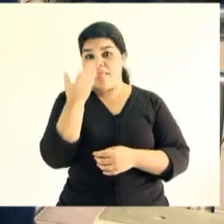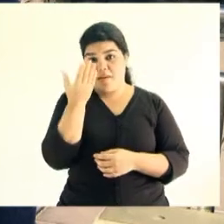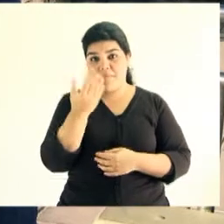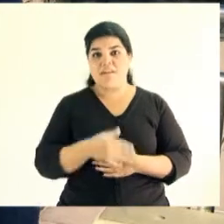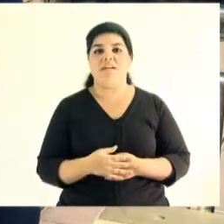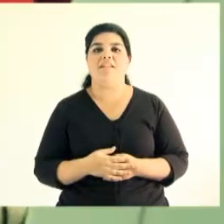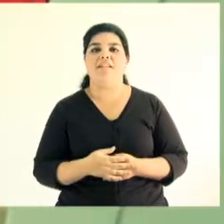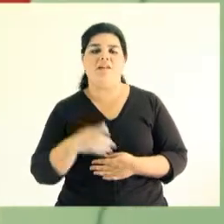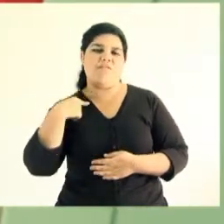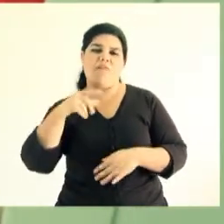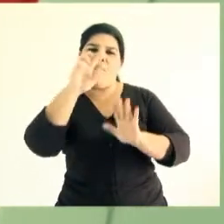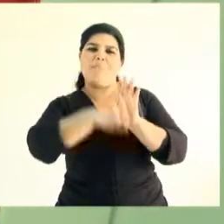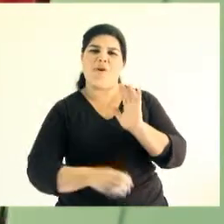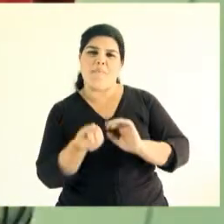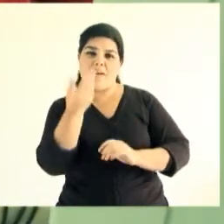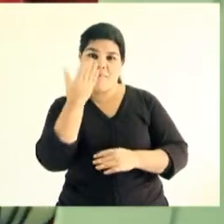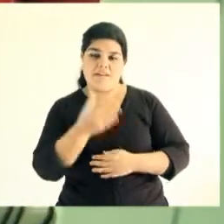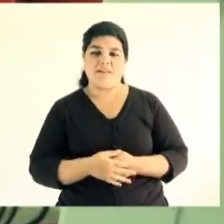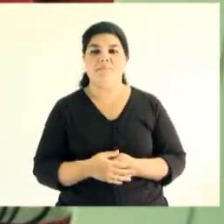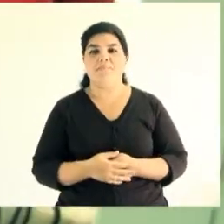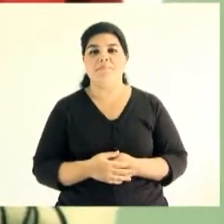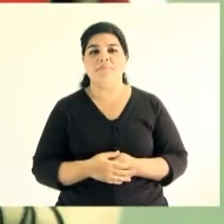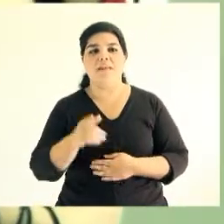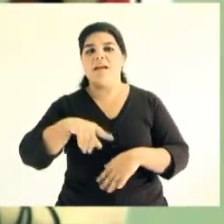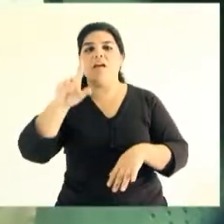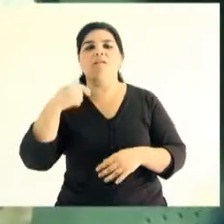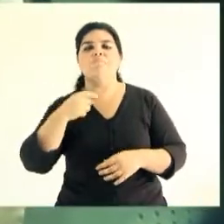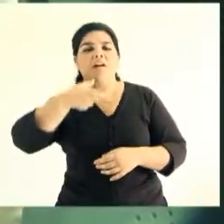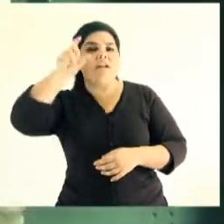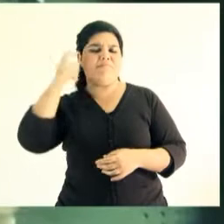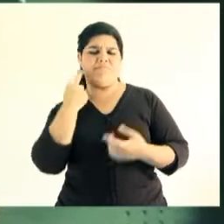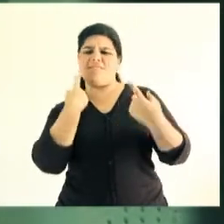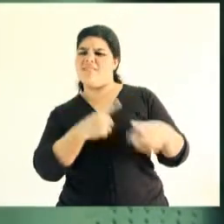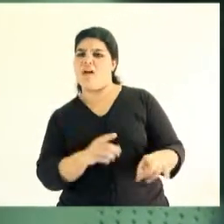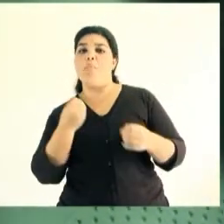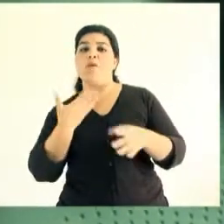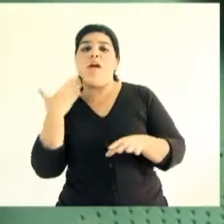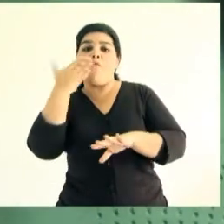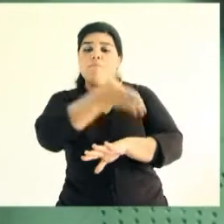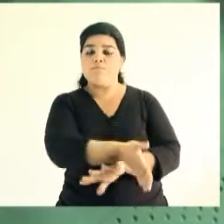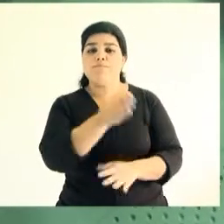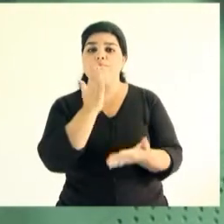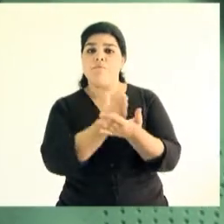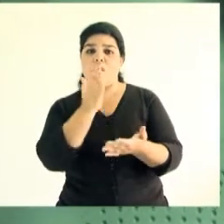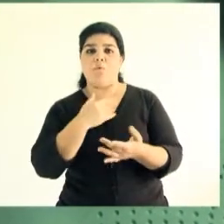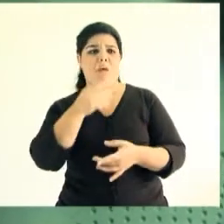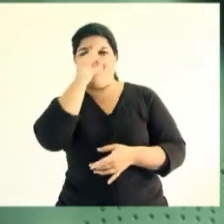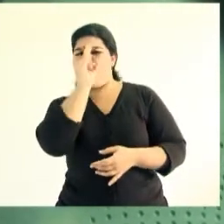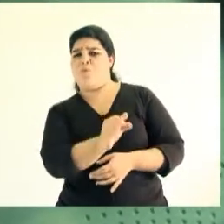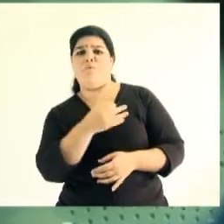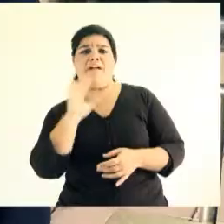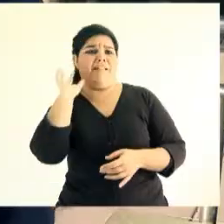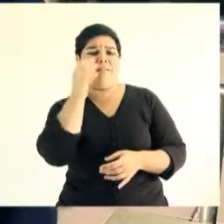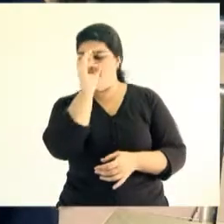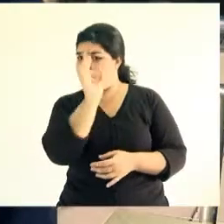en las mañanas, en el magazine digamos que tiene la radio bueno, para empezar mi experiencia es bastante rara porque no entré a la facultad